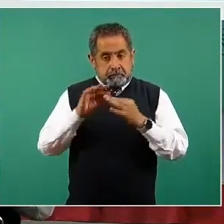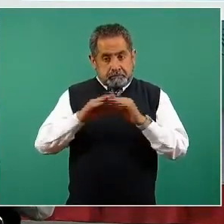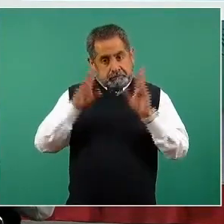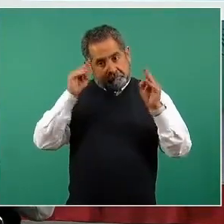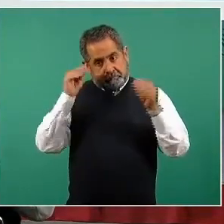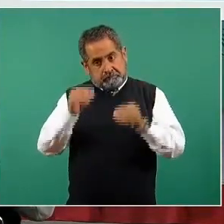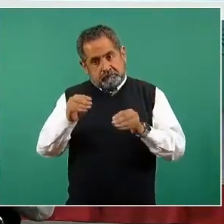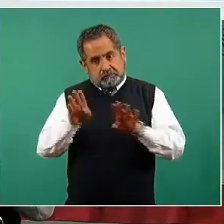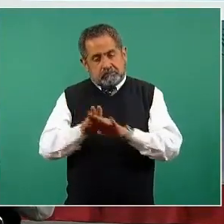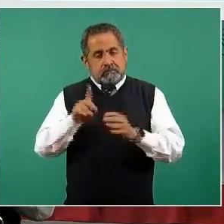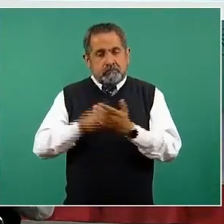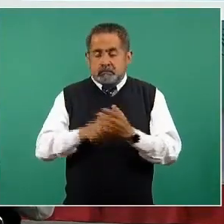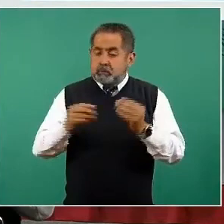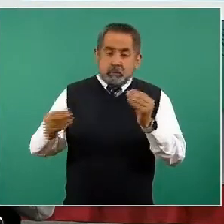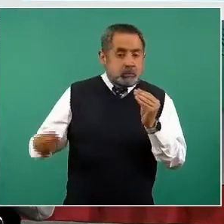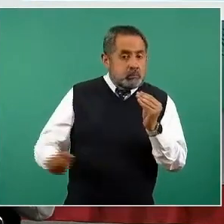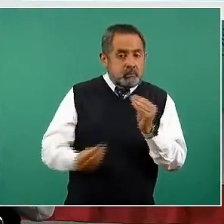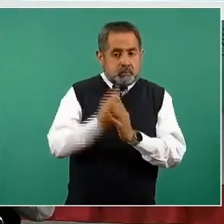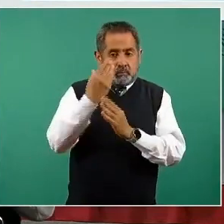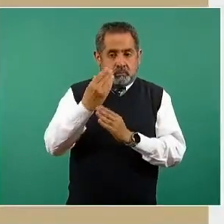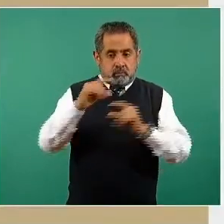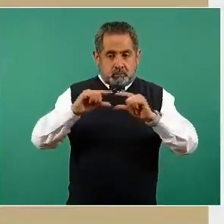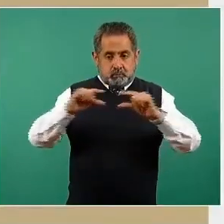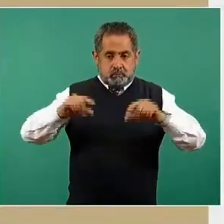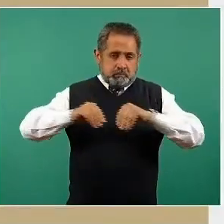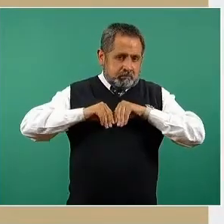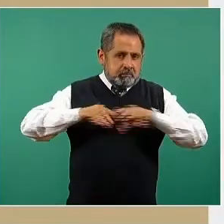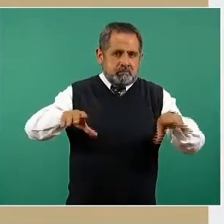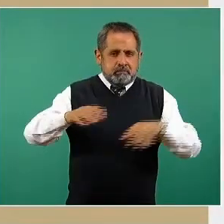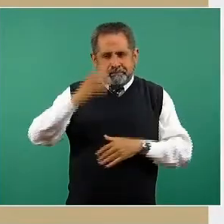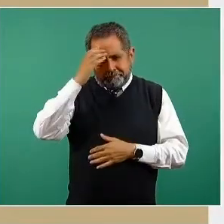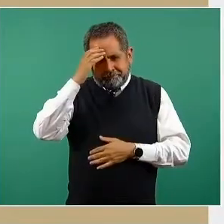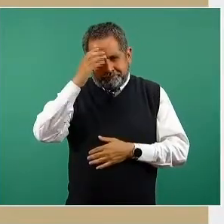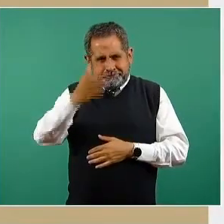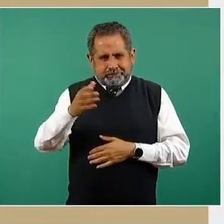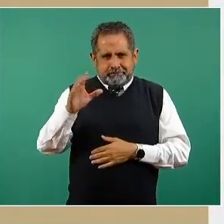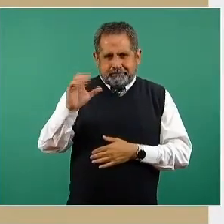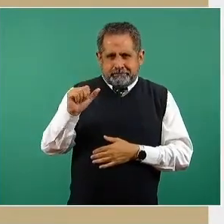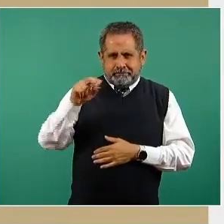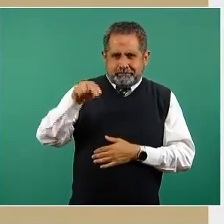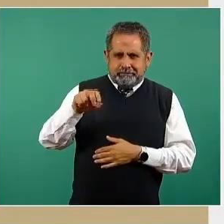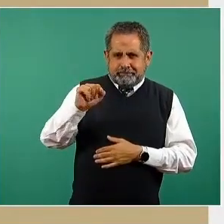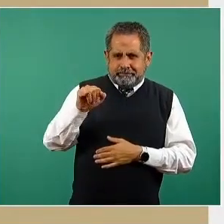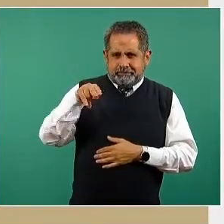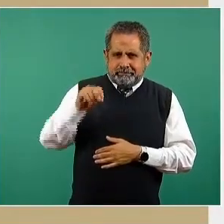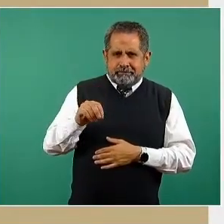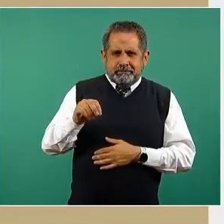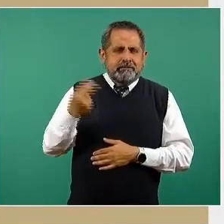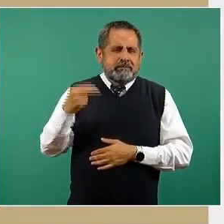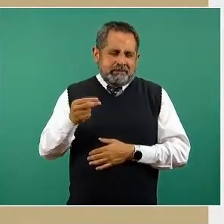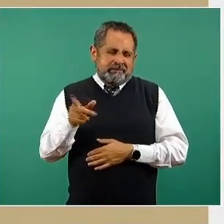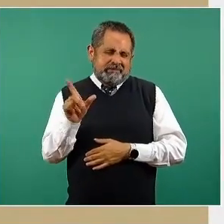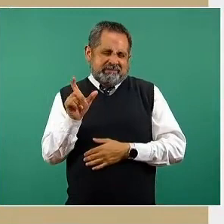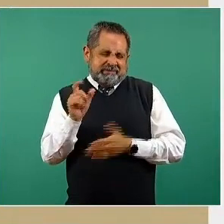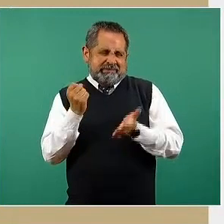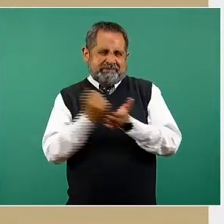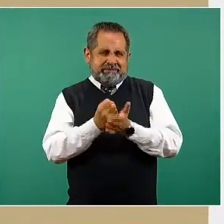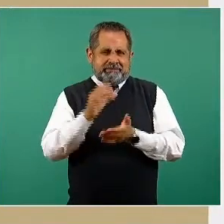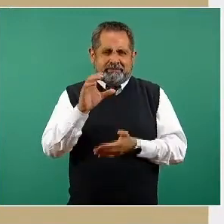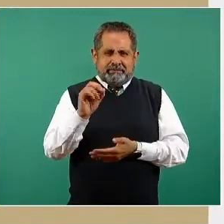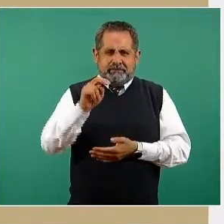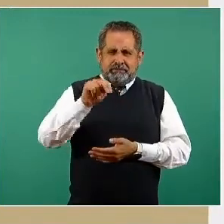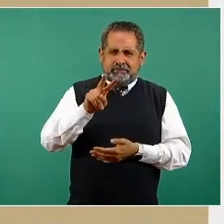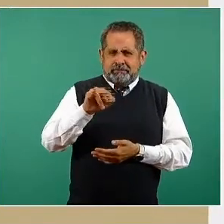enfoque directo a esta nueva vacuna de CanSino. El nombre de la vacuna es Convidecia. Se